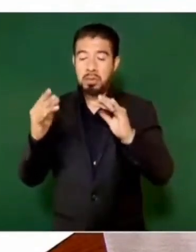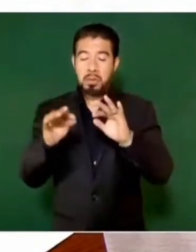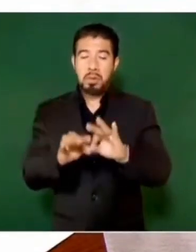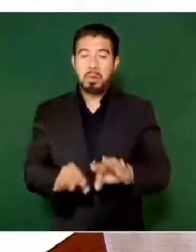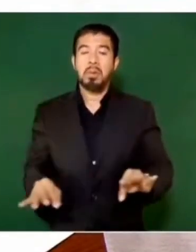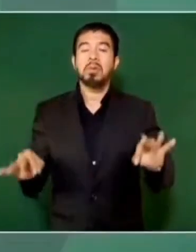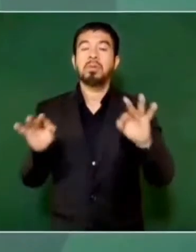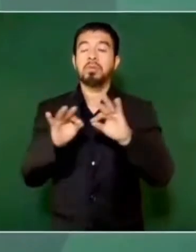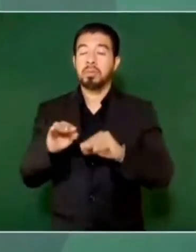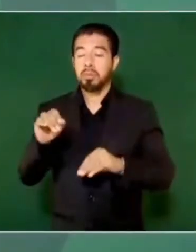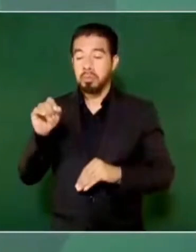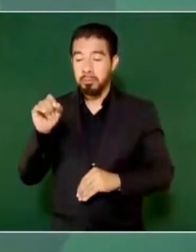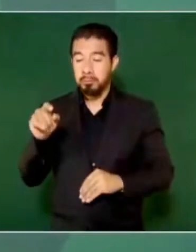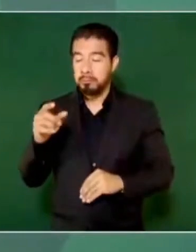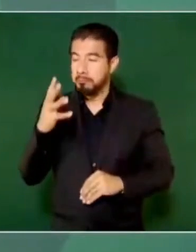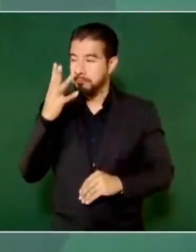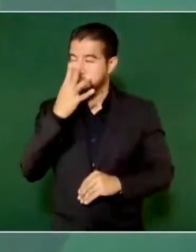bello,